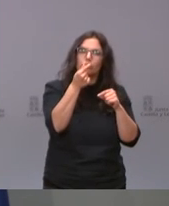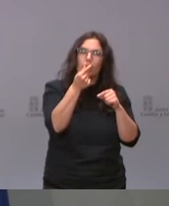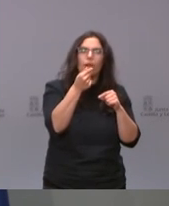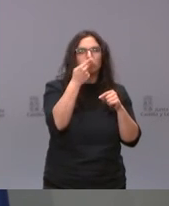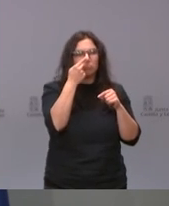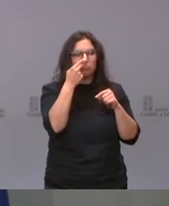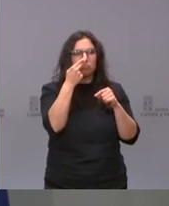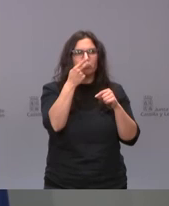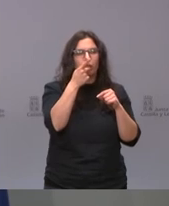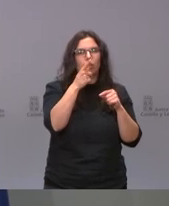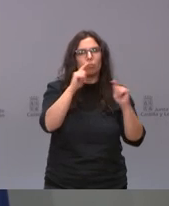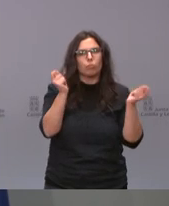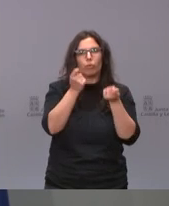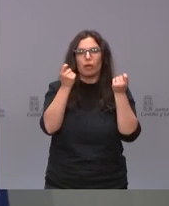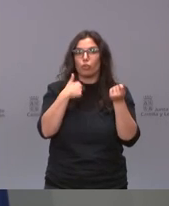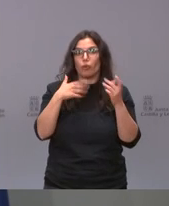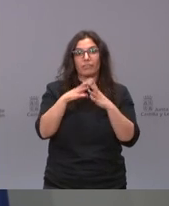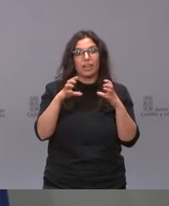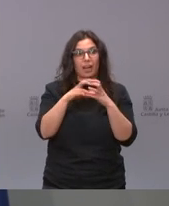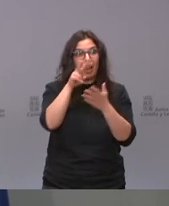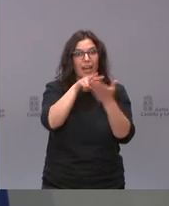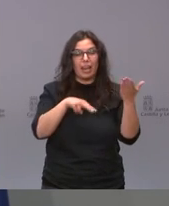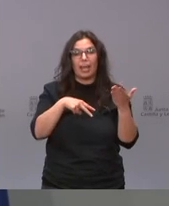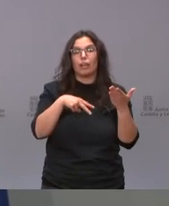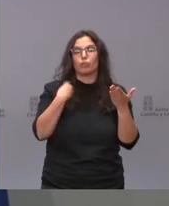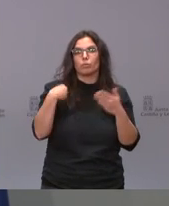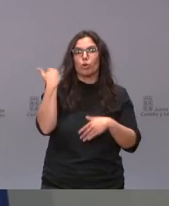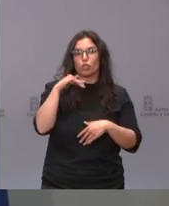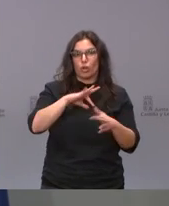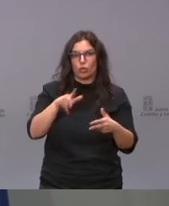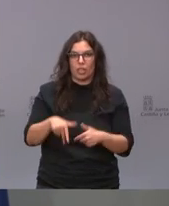ese análisis y publicarlo y yo estoy ansioso de leerlo en Soria Noticias